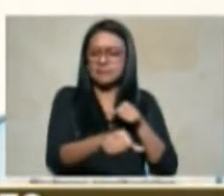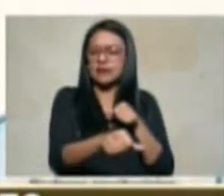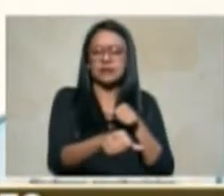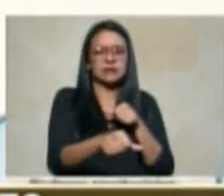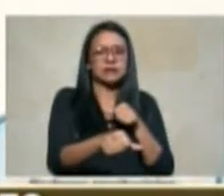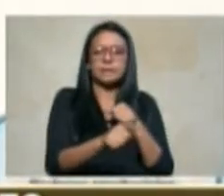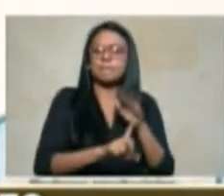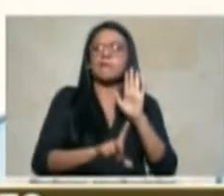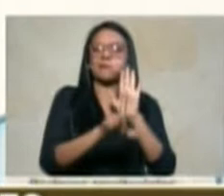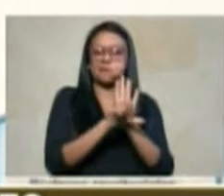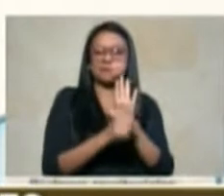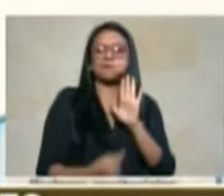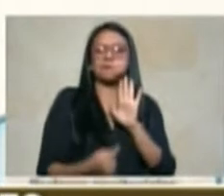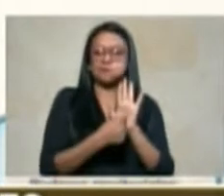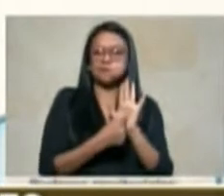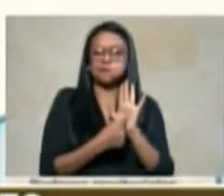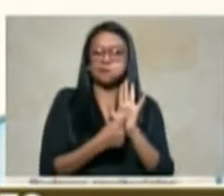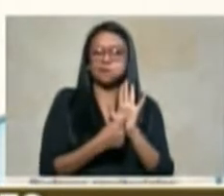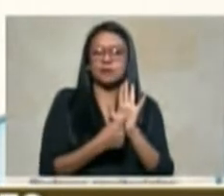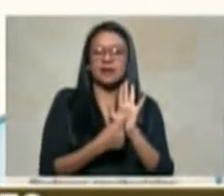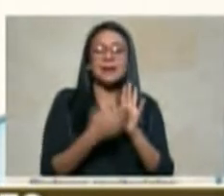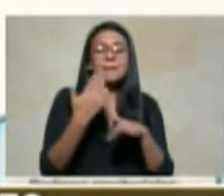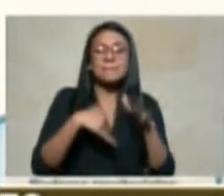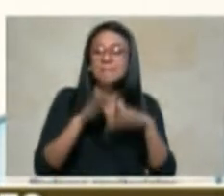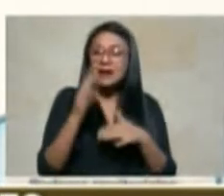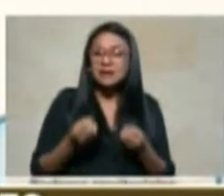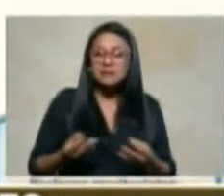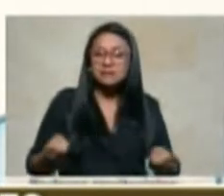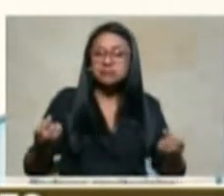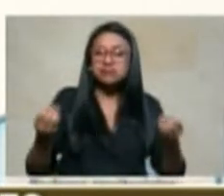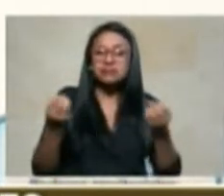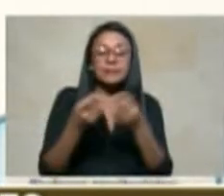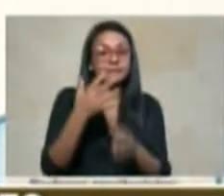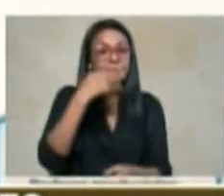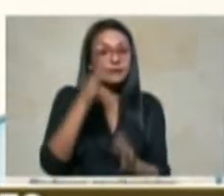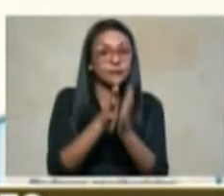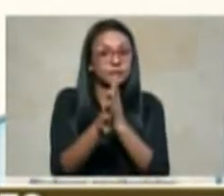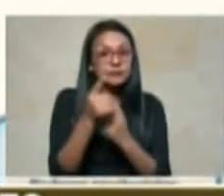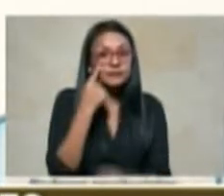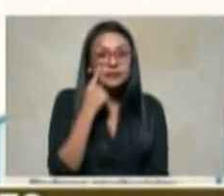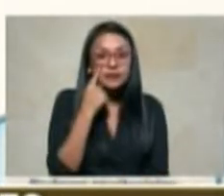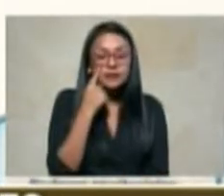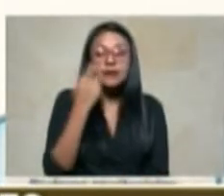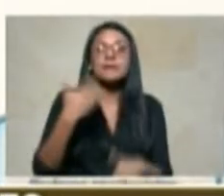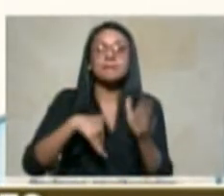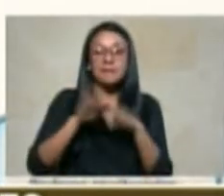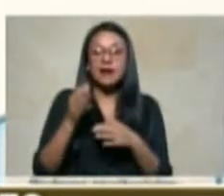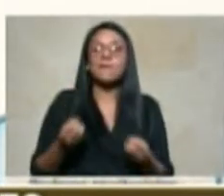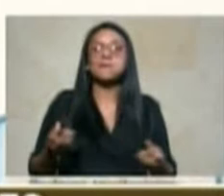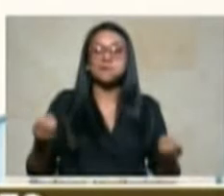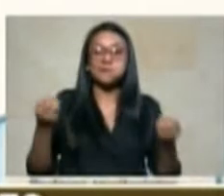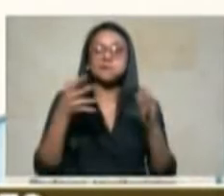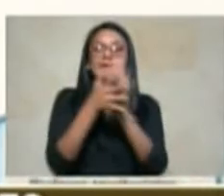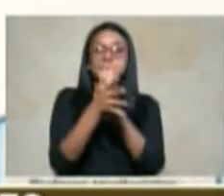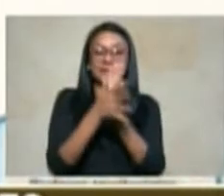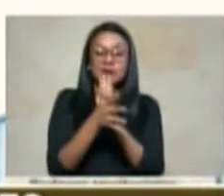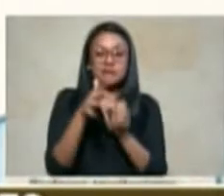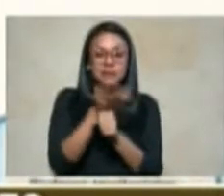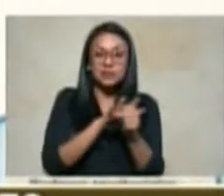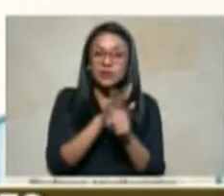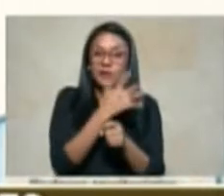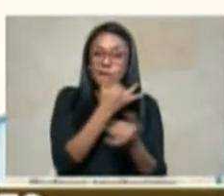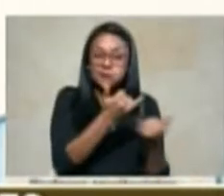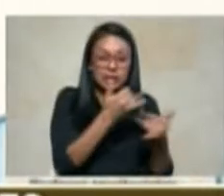en la gran mayoría de los casos escúchese bien en la gran mayoría de los casos en la etapa judicial la